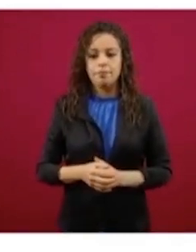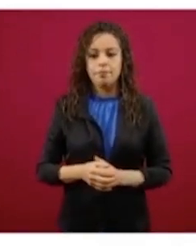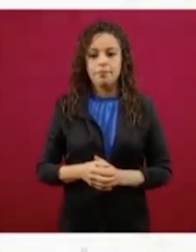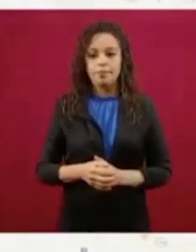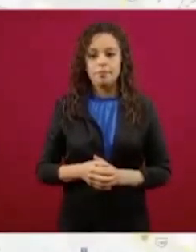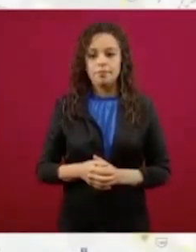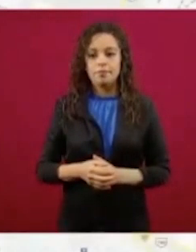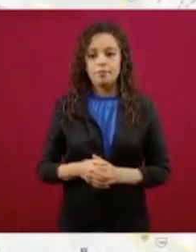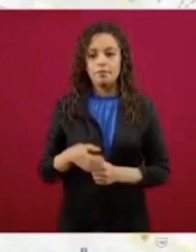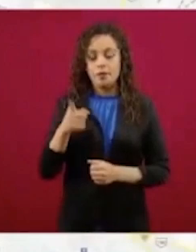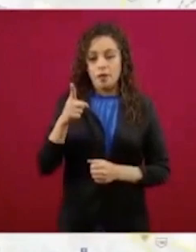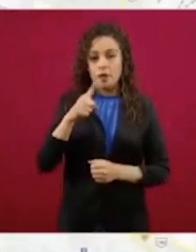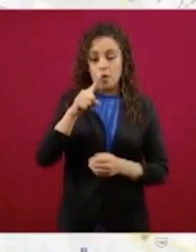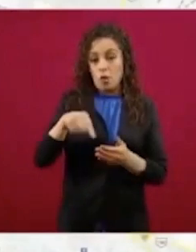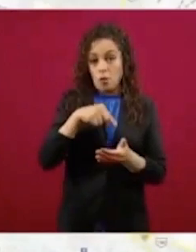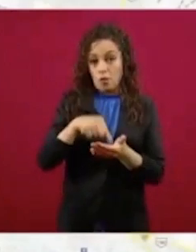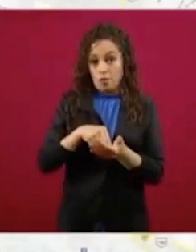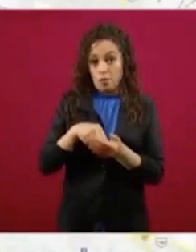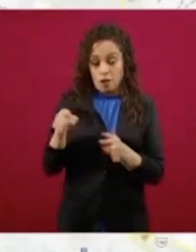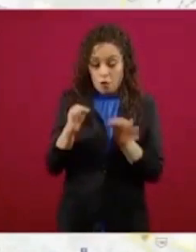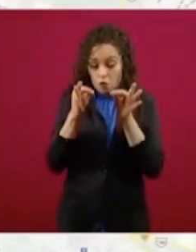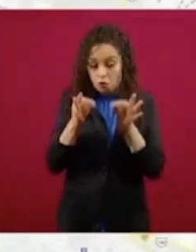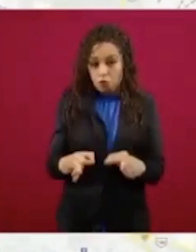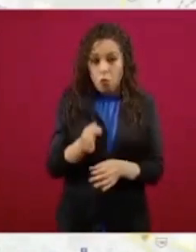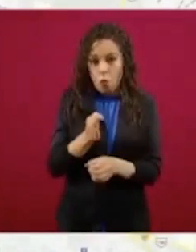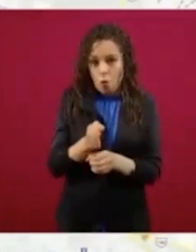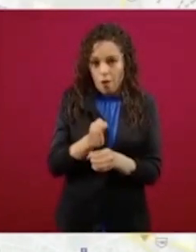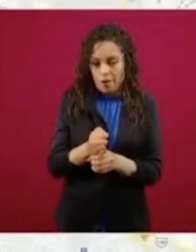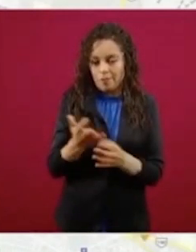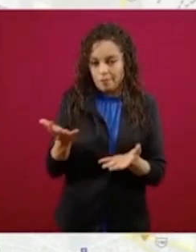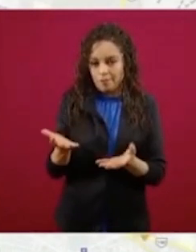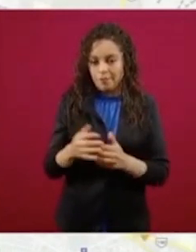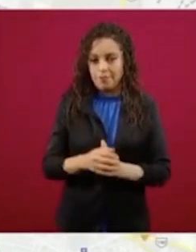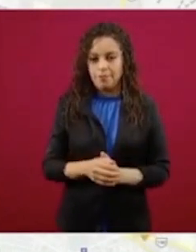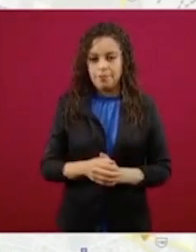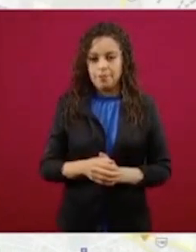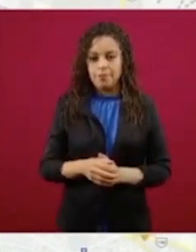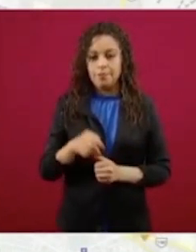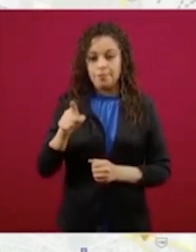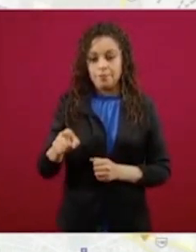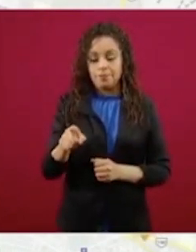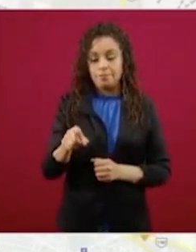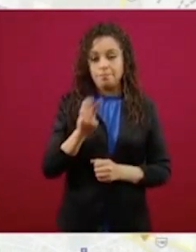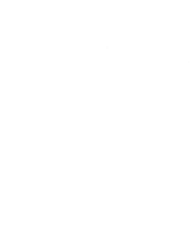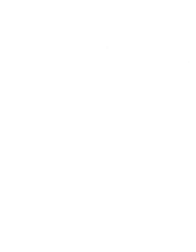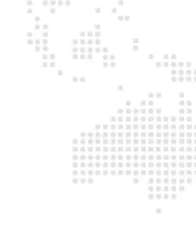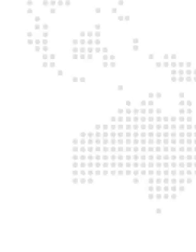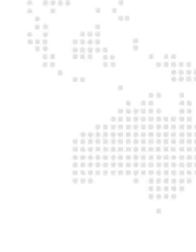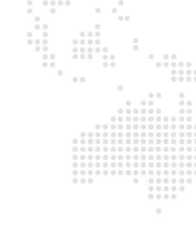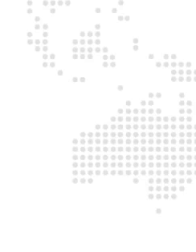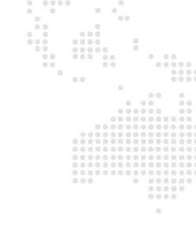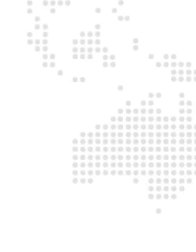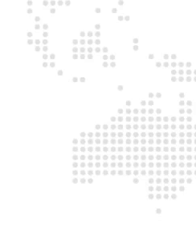tiempo real desde el sitio de internet y la dirección electrónica está en la que señalé.